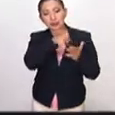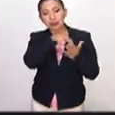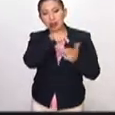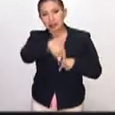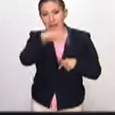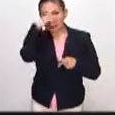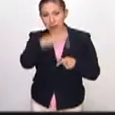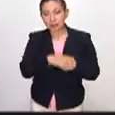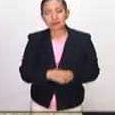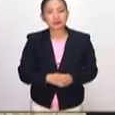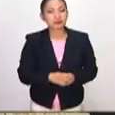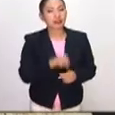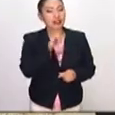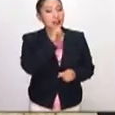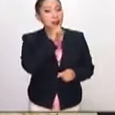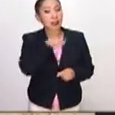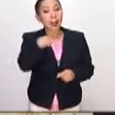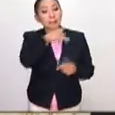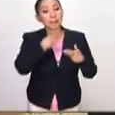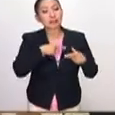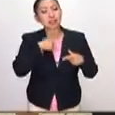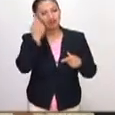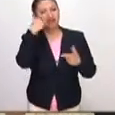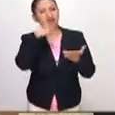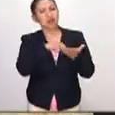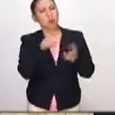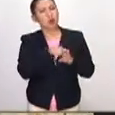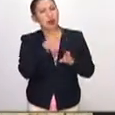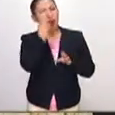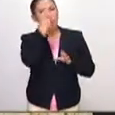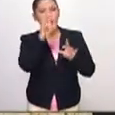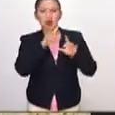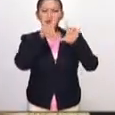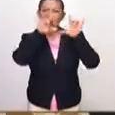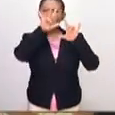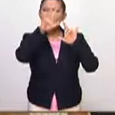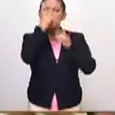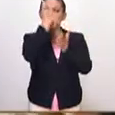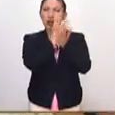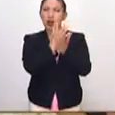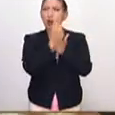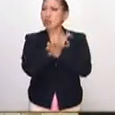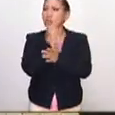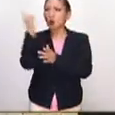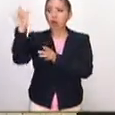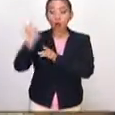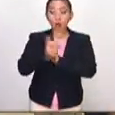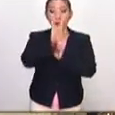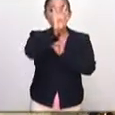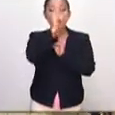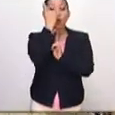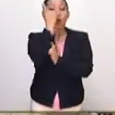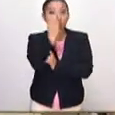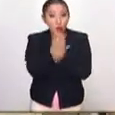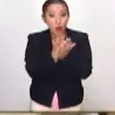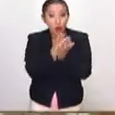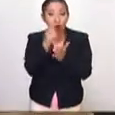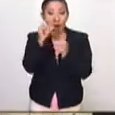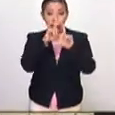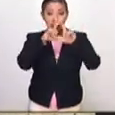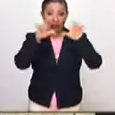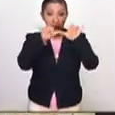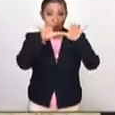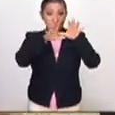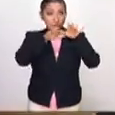Absolutamente, y además el público preguntará ¿por qué una pieza? Bueno, traer una pieza de este volumen,